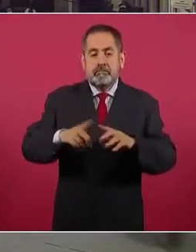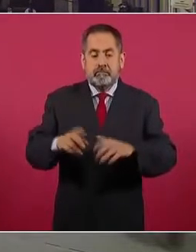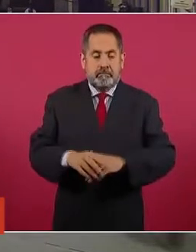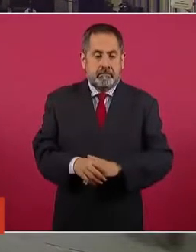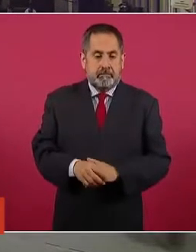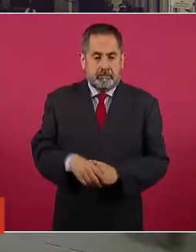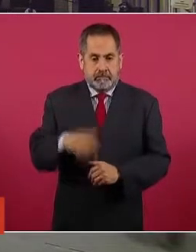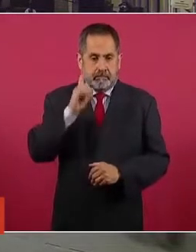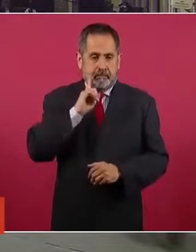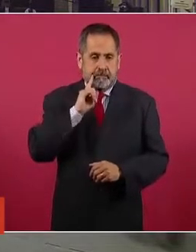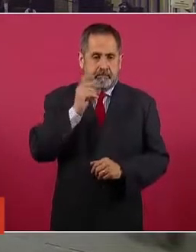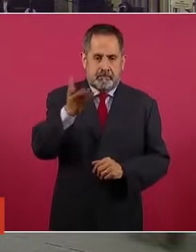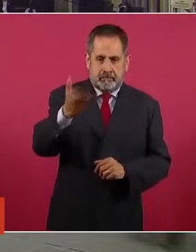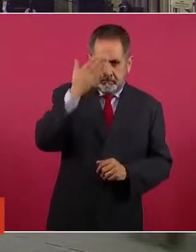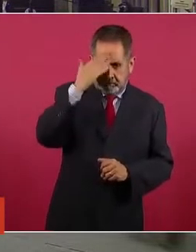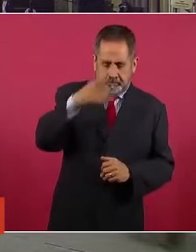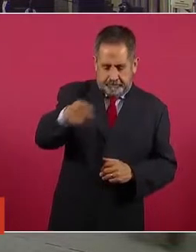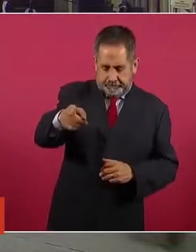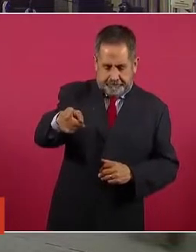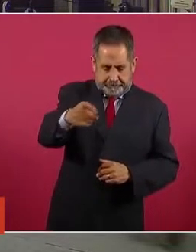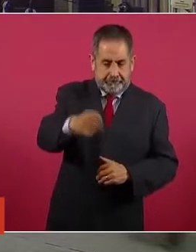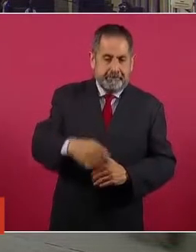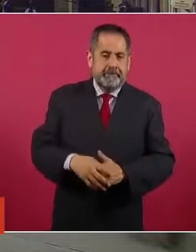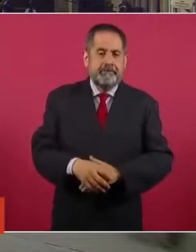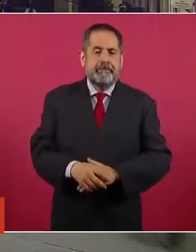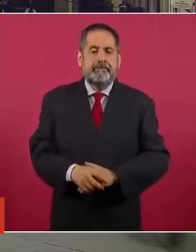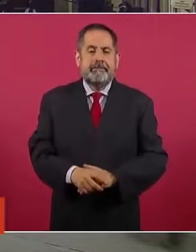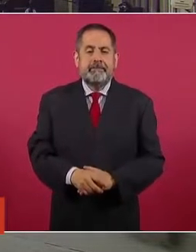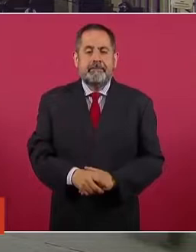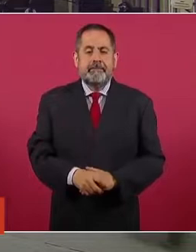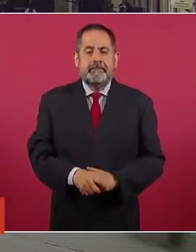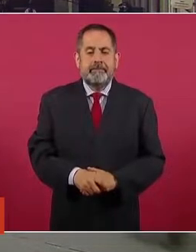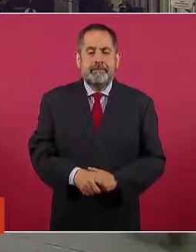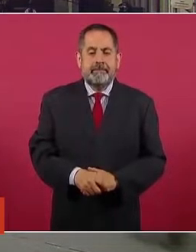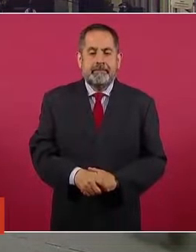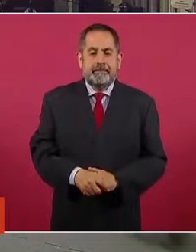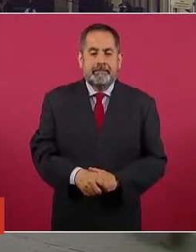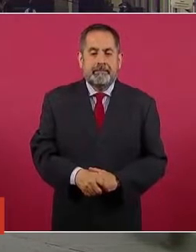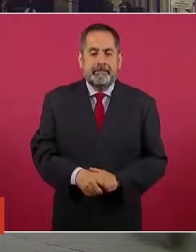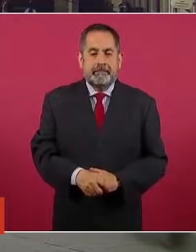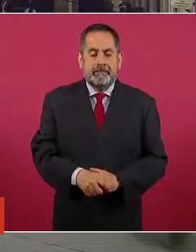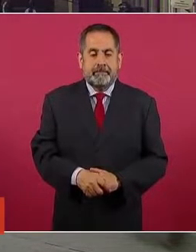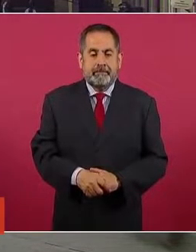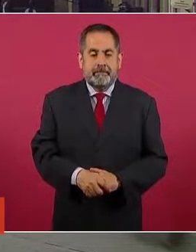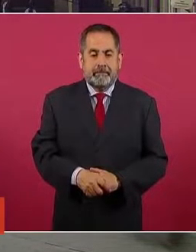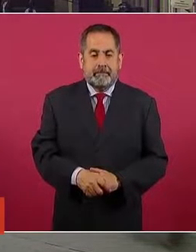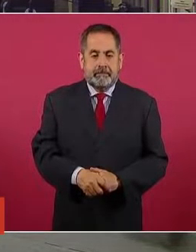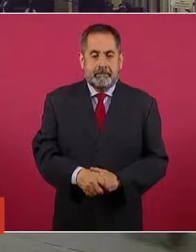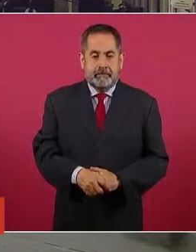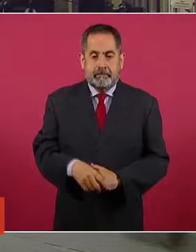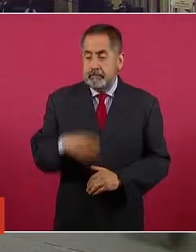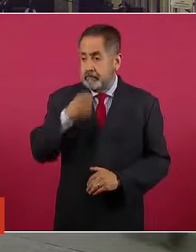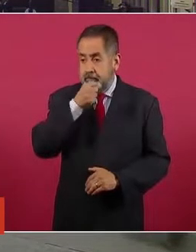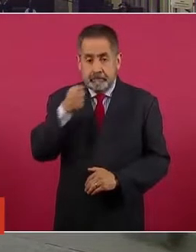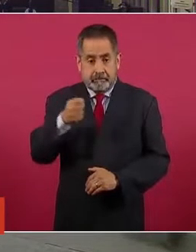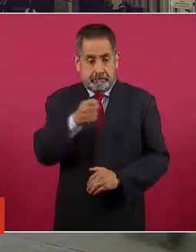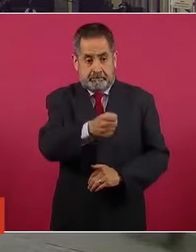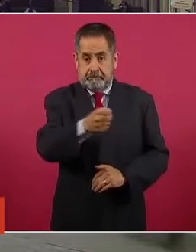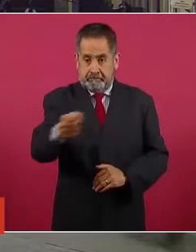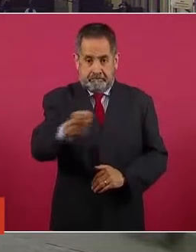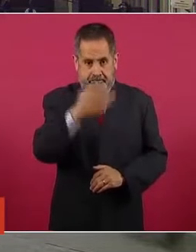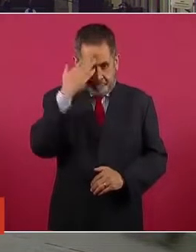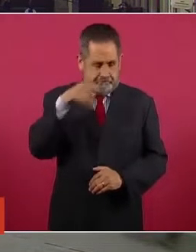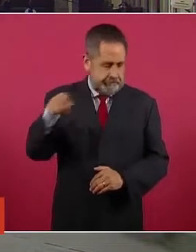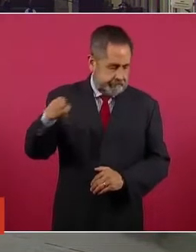La compañera sabe, la que da el micrófono.